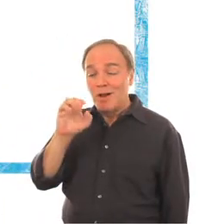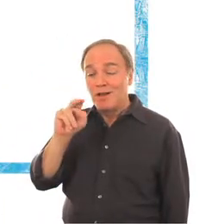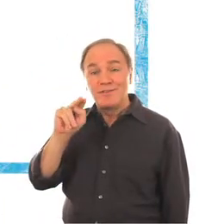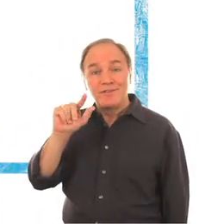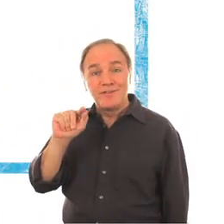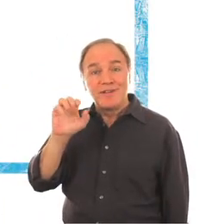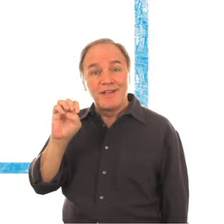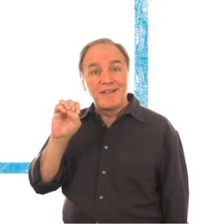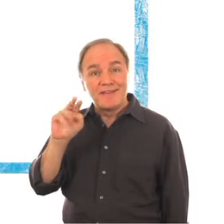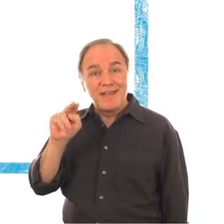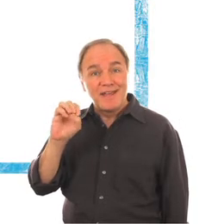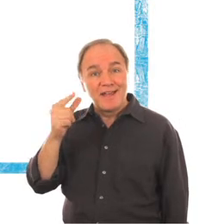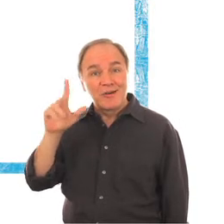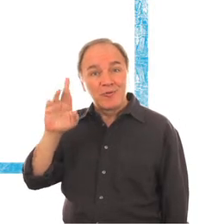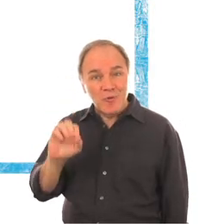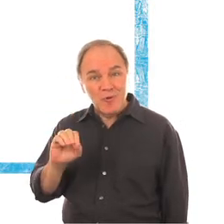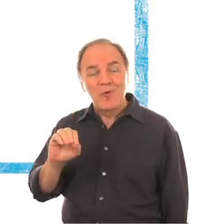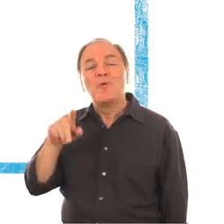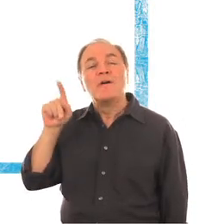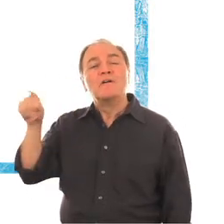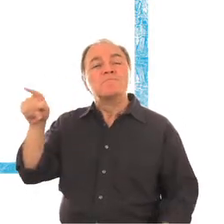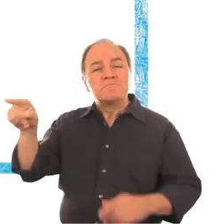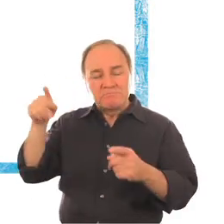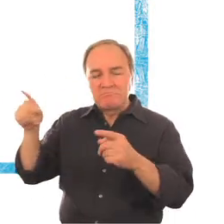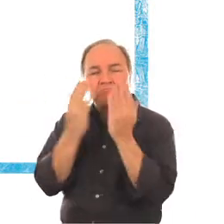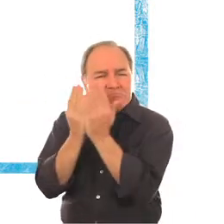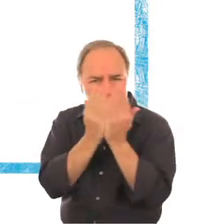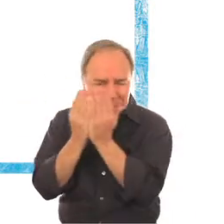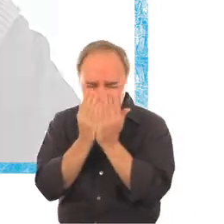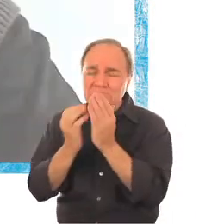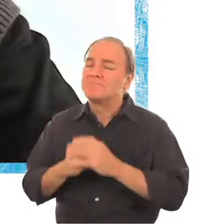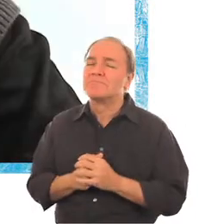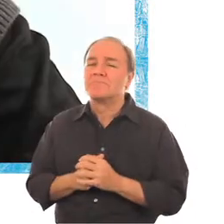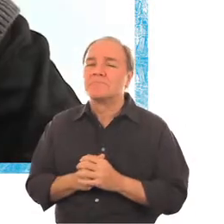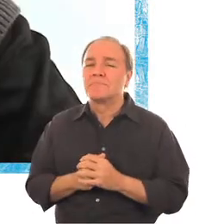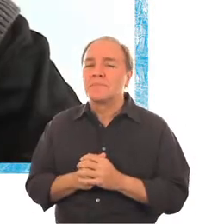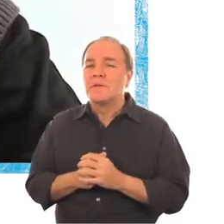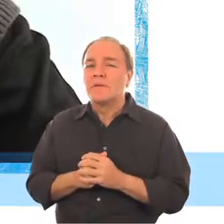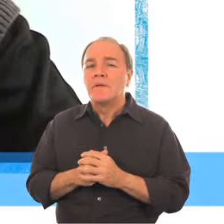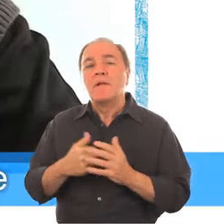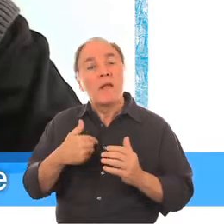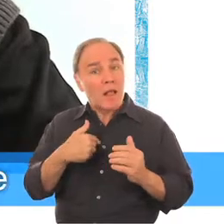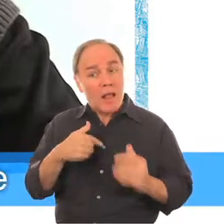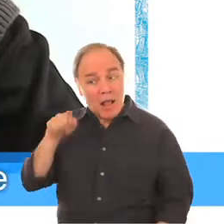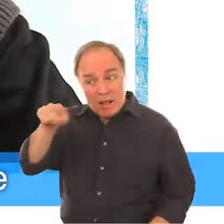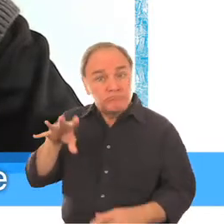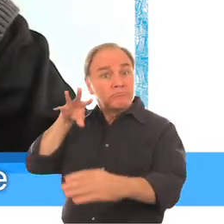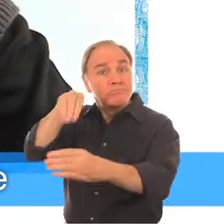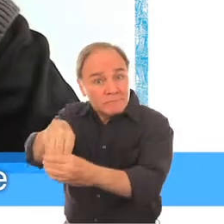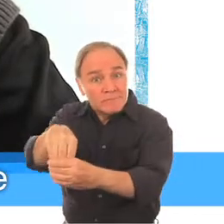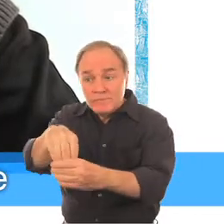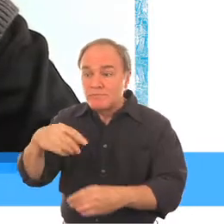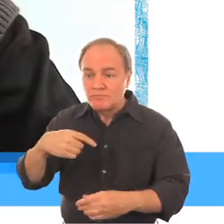Nikola Sekic, estudiante, Liceo Vasa Pavic Nikola tiene una discapacidad visual Yo estuve allí y